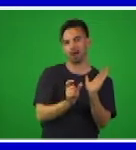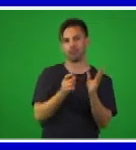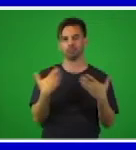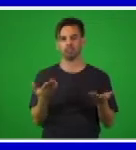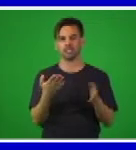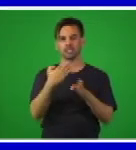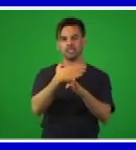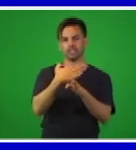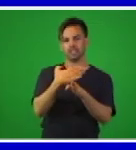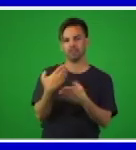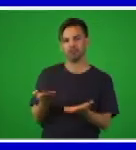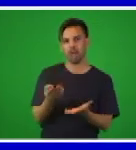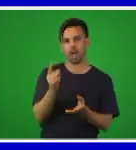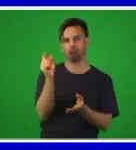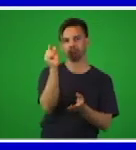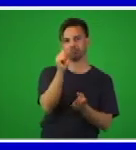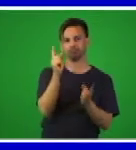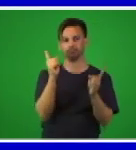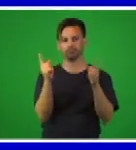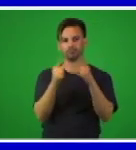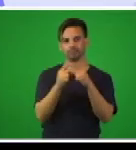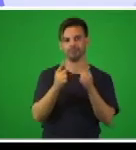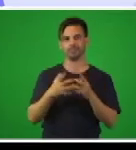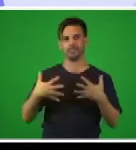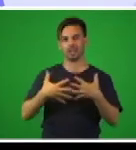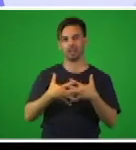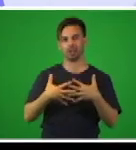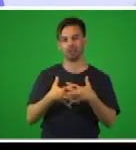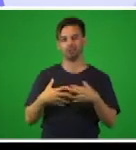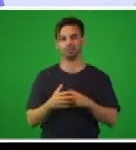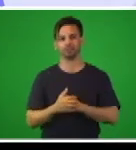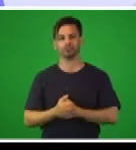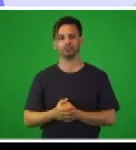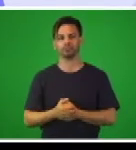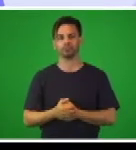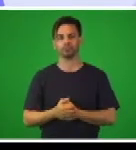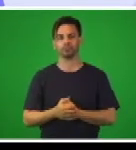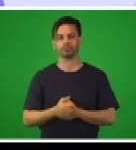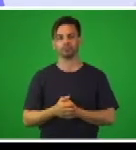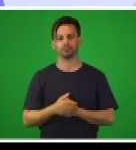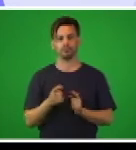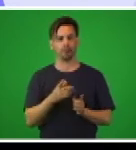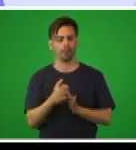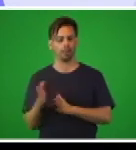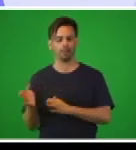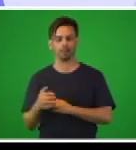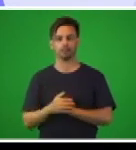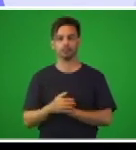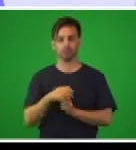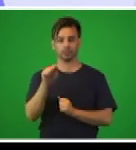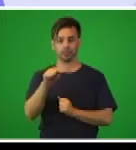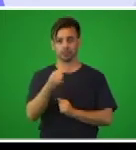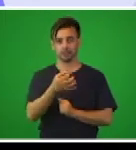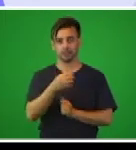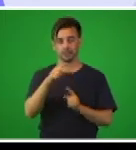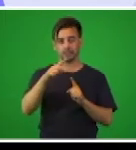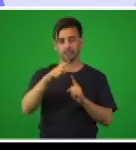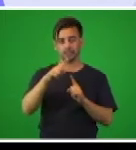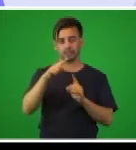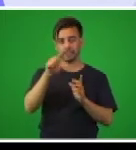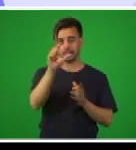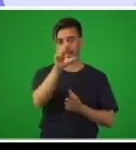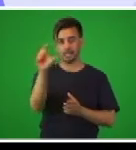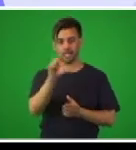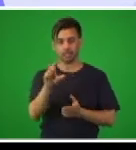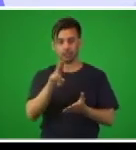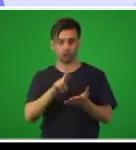SIC que se inicia en esta página, pues ya lo tienen ahí, la página 103, como le dijimos. Bueno, solo vamos a leer un